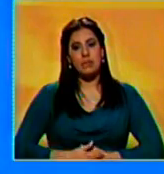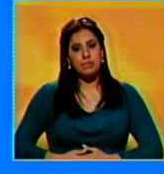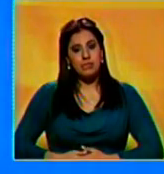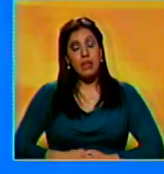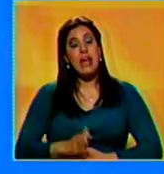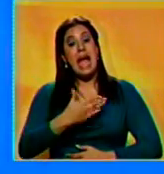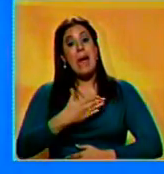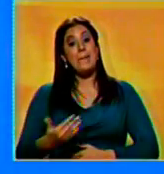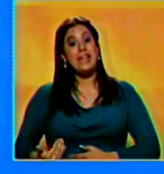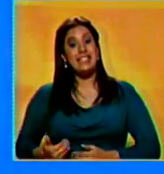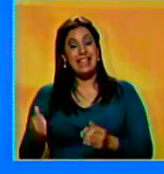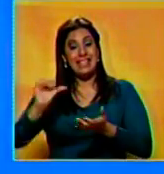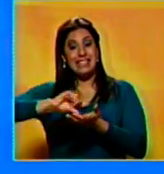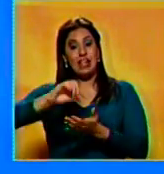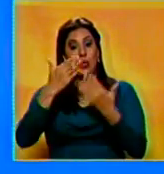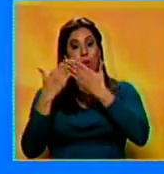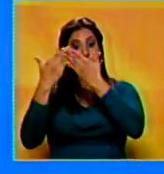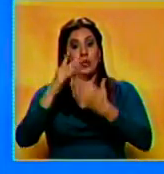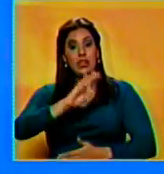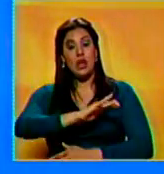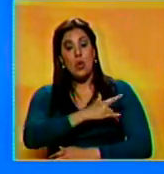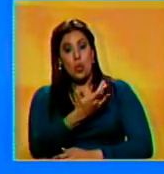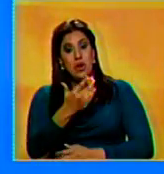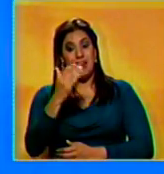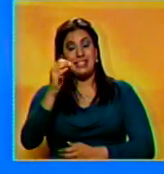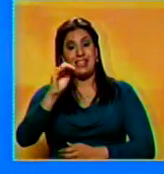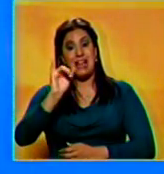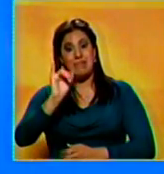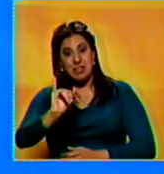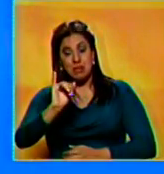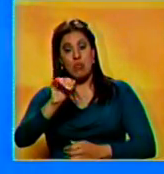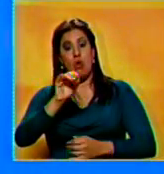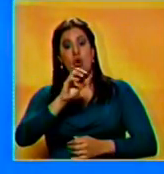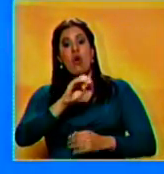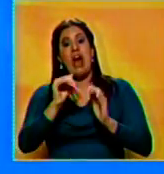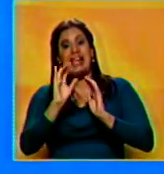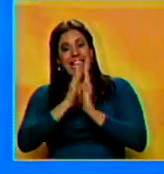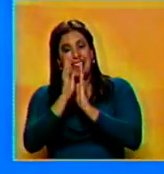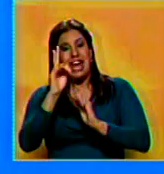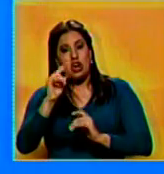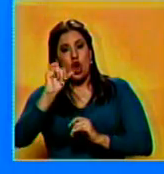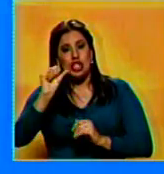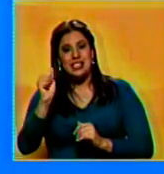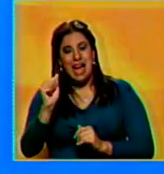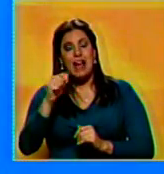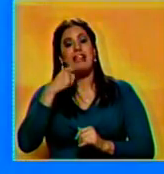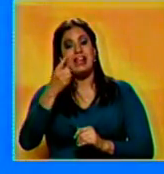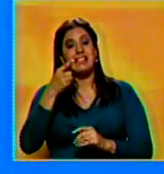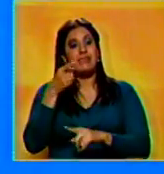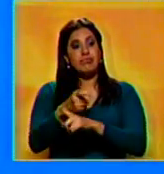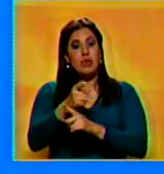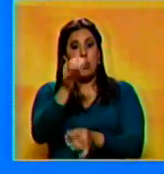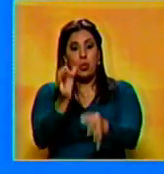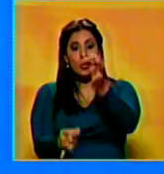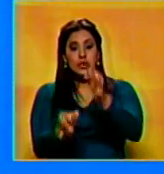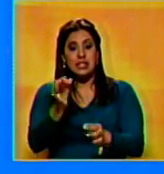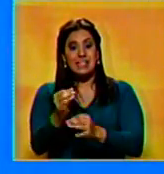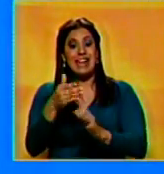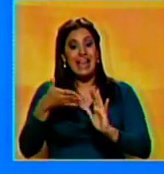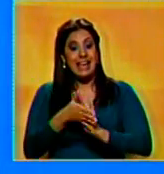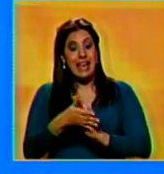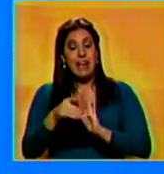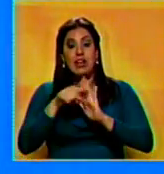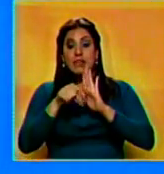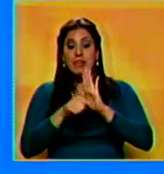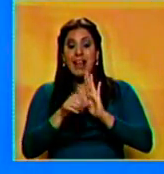El presidente del Centro de Estudiantes de la Universidad Católica de Santa Rosa, Eusebio Costa, manifestó que la sentencia del Tribunal Supremo de Justicia, que